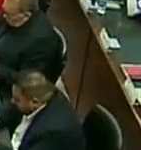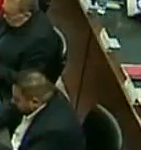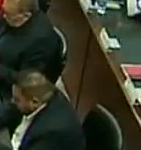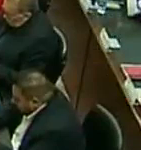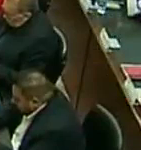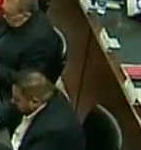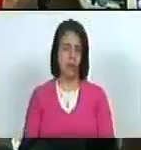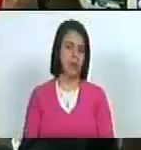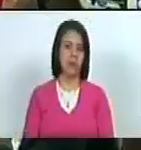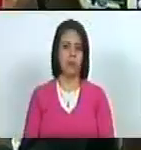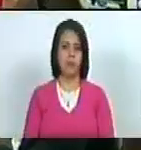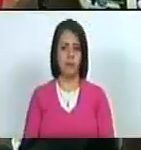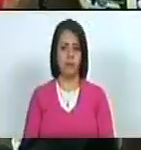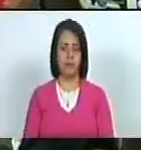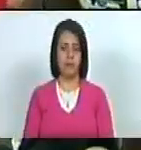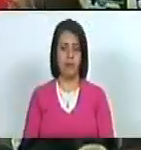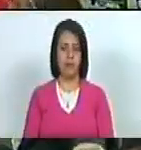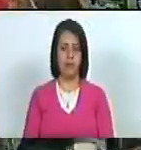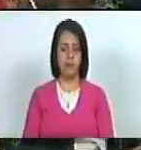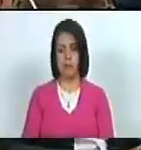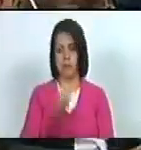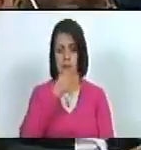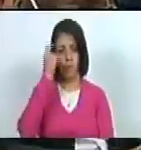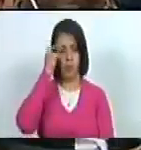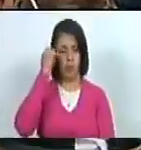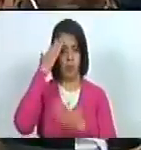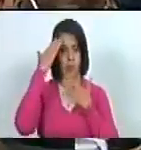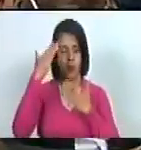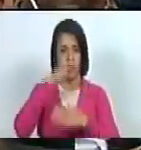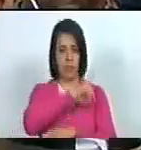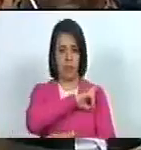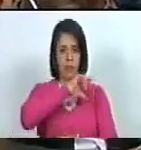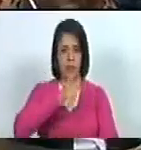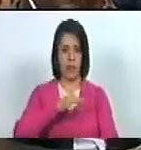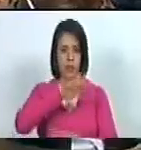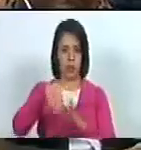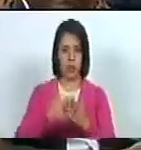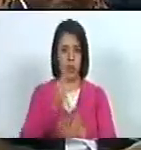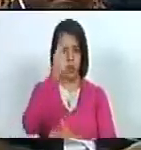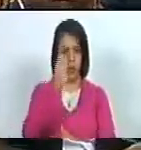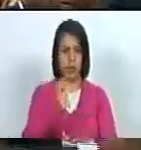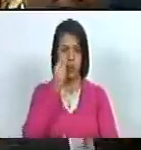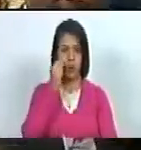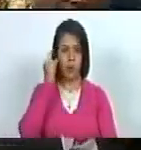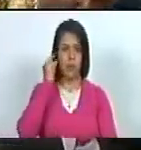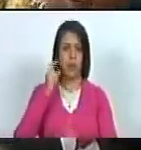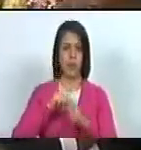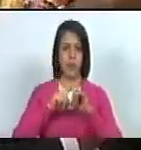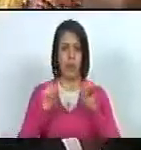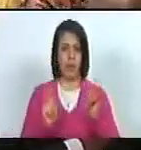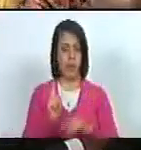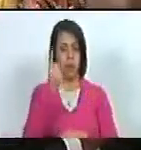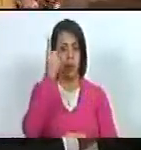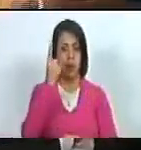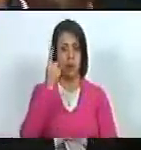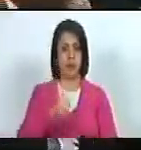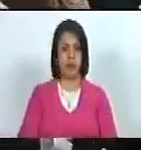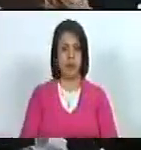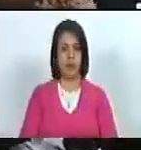Buenos días. Saludar a la Junta Directiva y saludar a los diputados y diputadas, pero principalmente